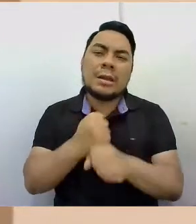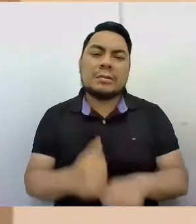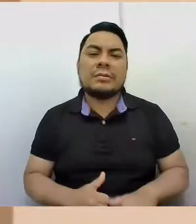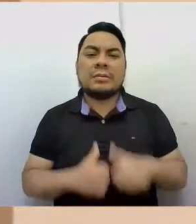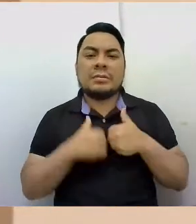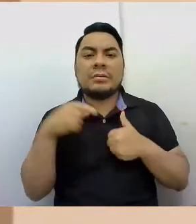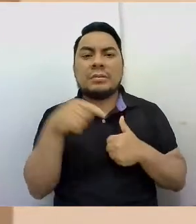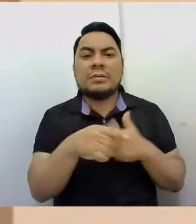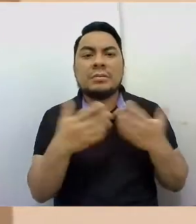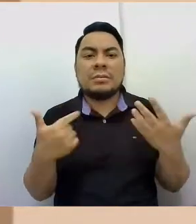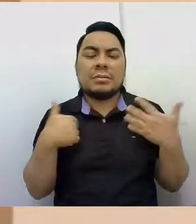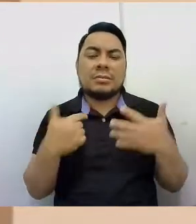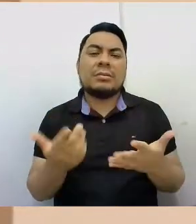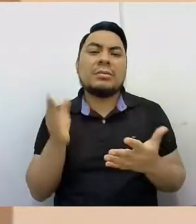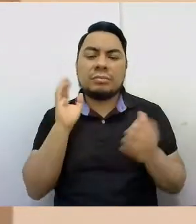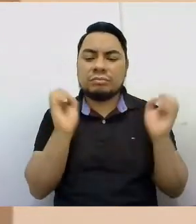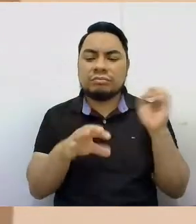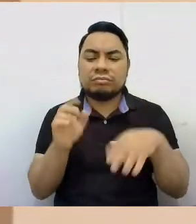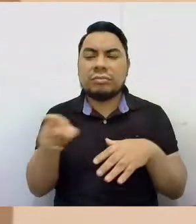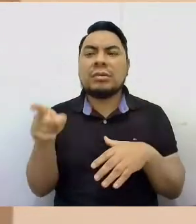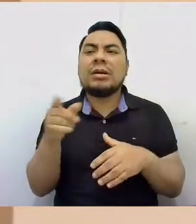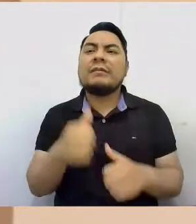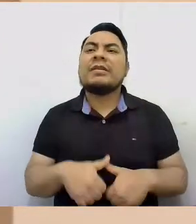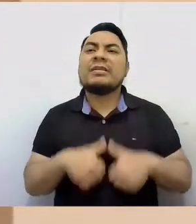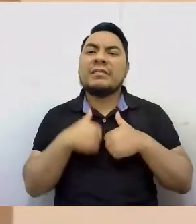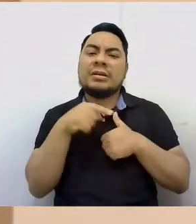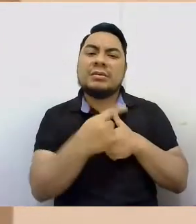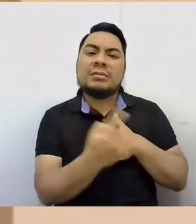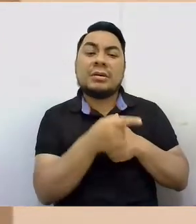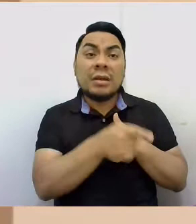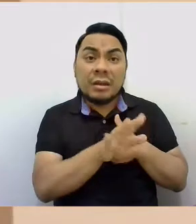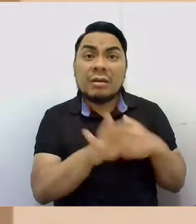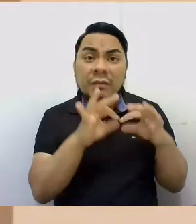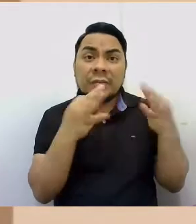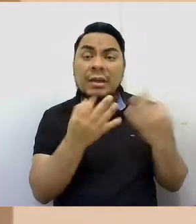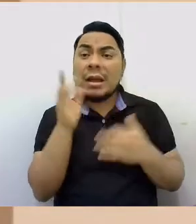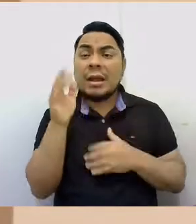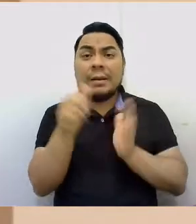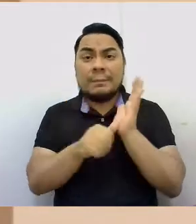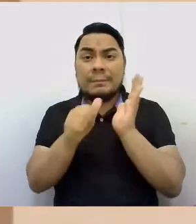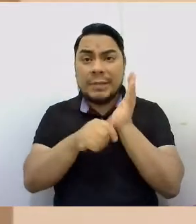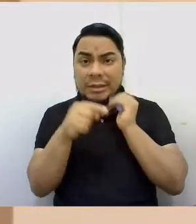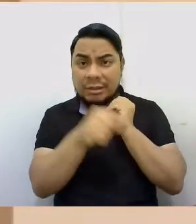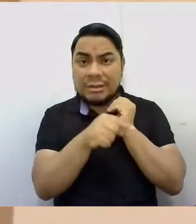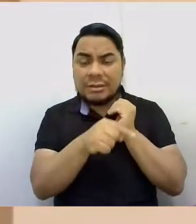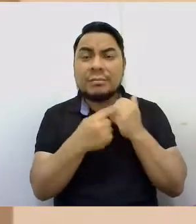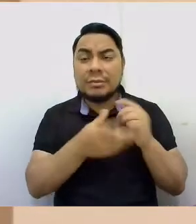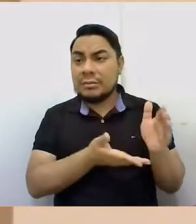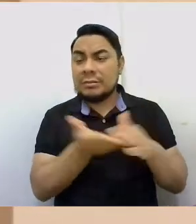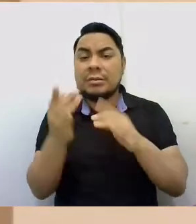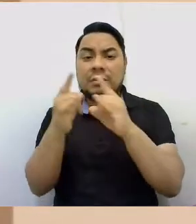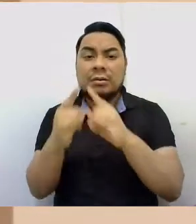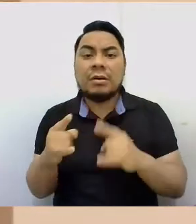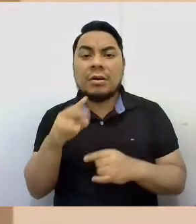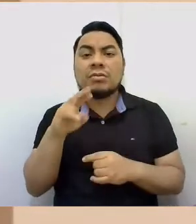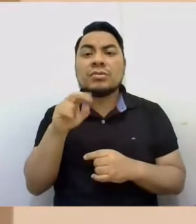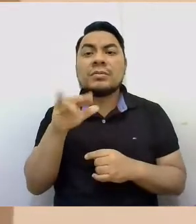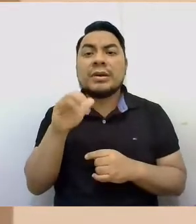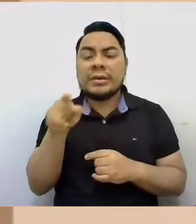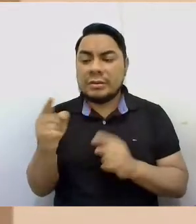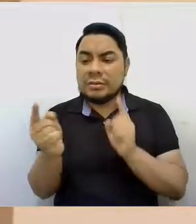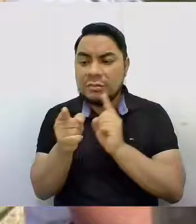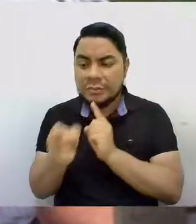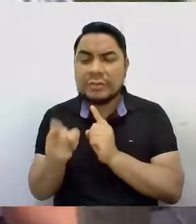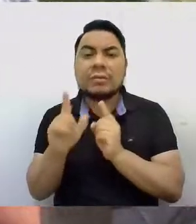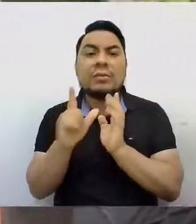acumulación, pero tenía familia, tenía a su hermana. Inicialmente fue llevada al albergue María Rosario Arauz y hoy ella se encuentra con su hermana y